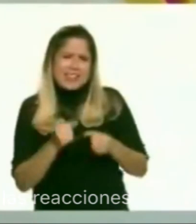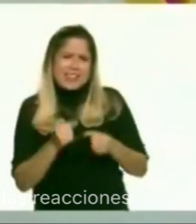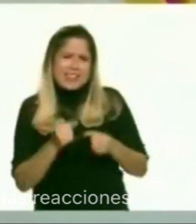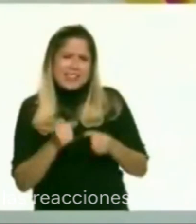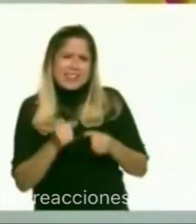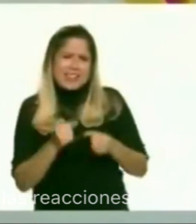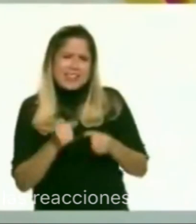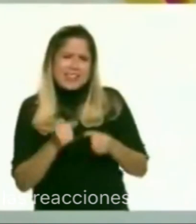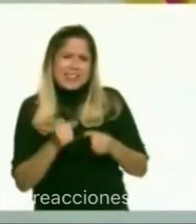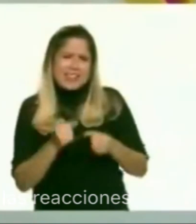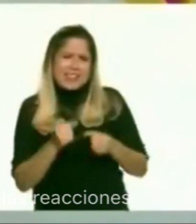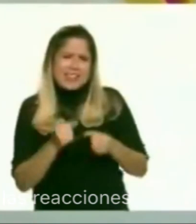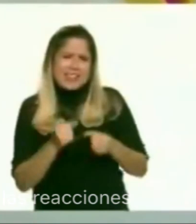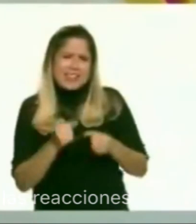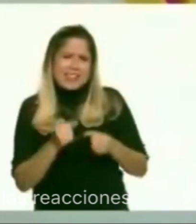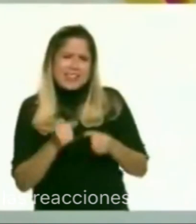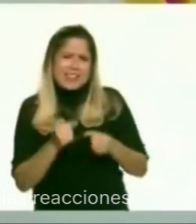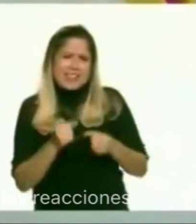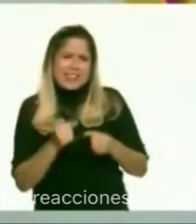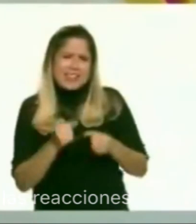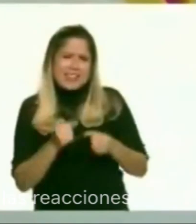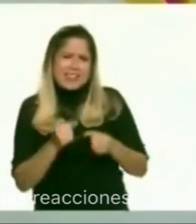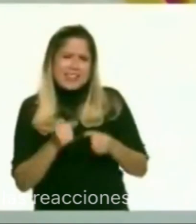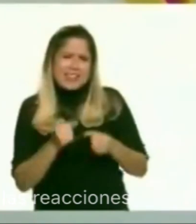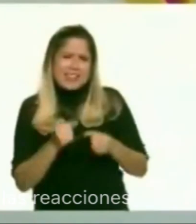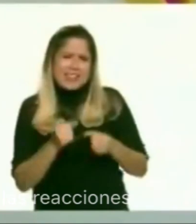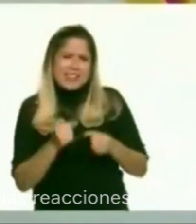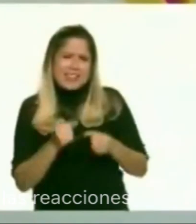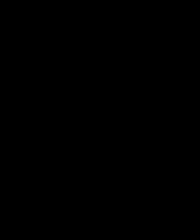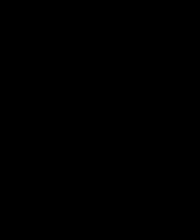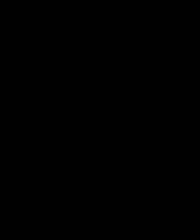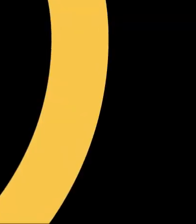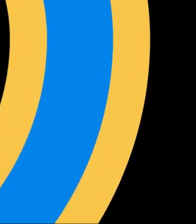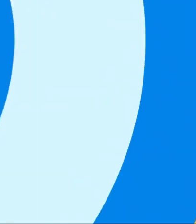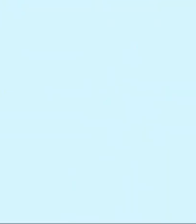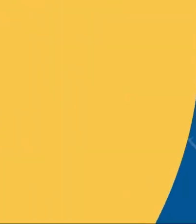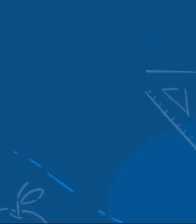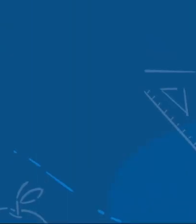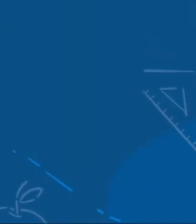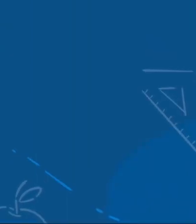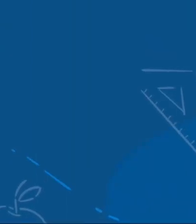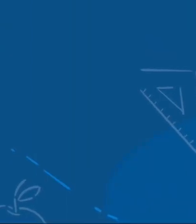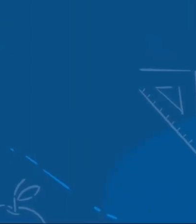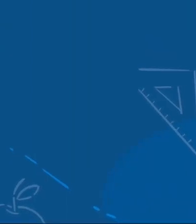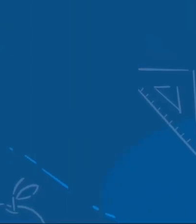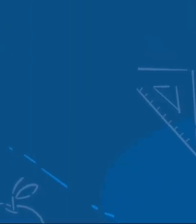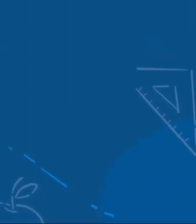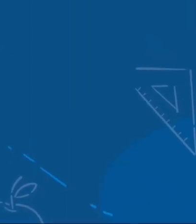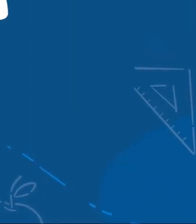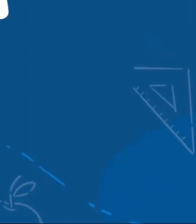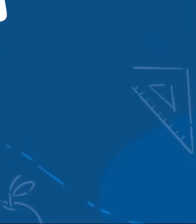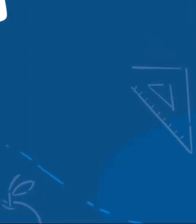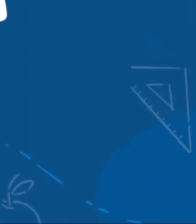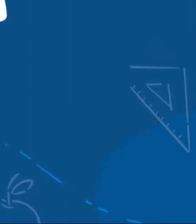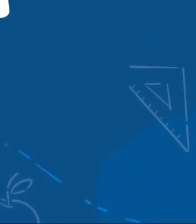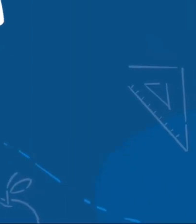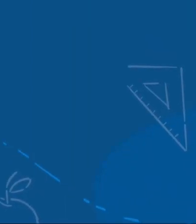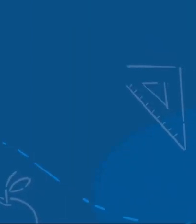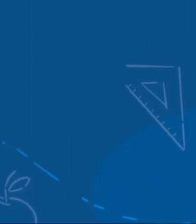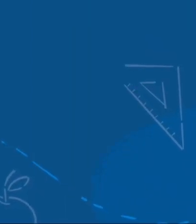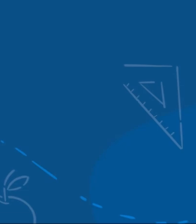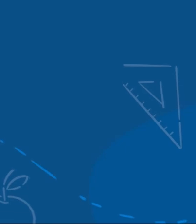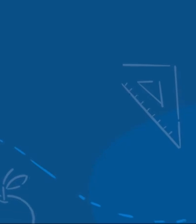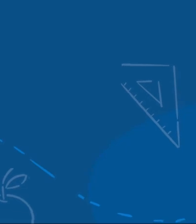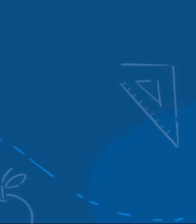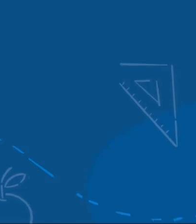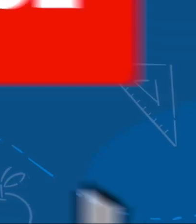frecuentemente en busca de estos pequeños piojos para quitarlos de ser necesarios. Espero que este video te ayude un poco. Si conoces a alguien que le pueda ayudar a